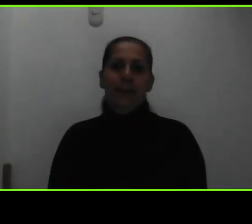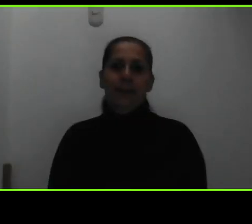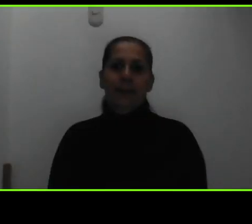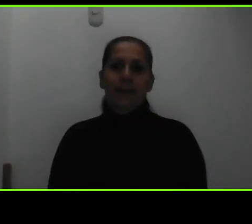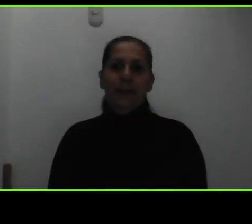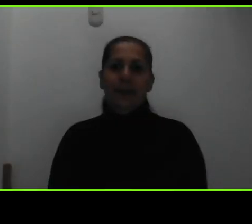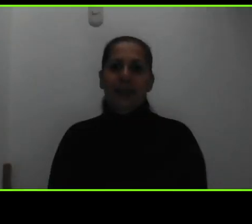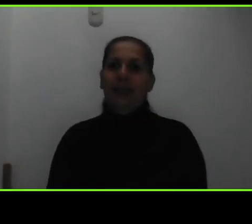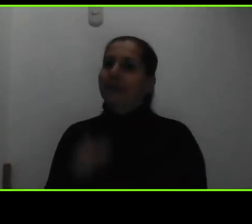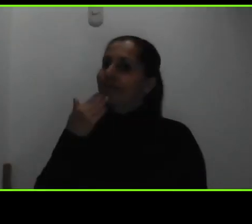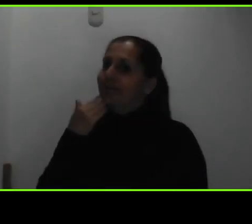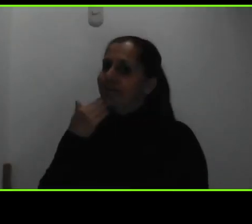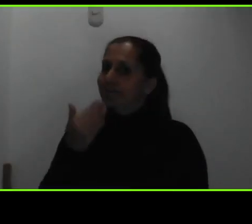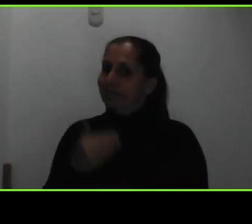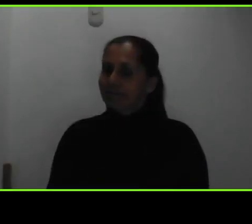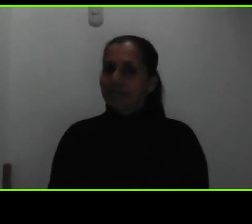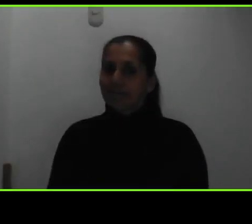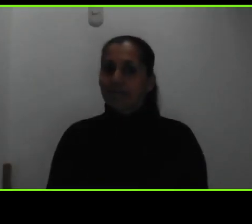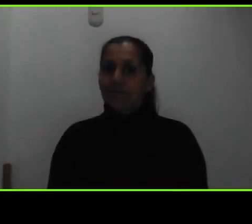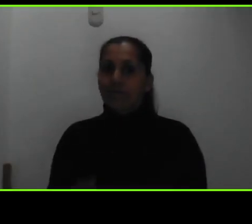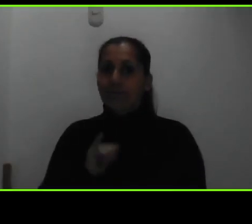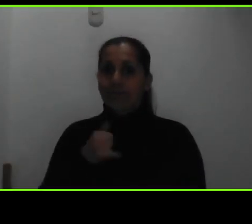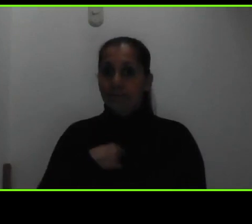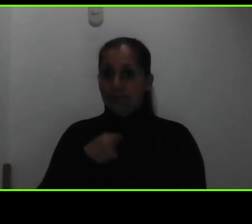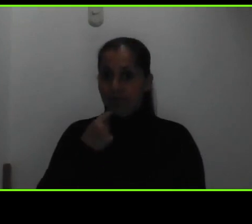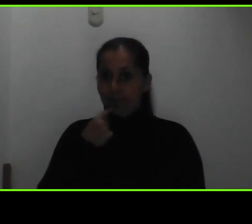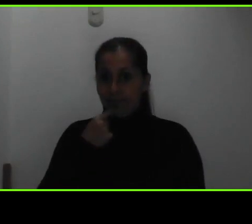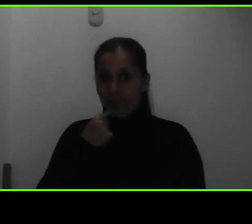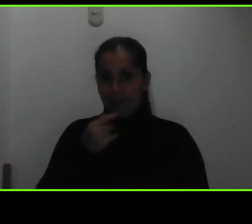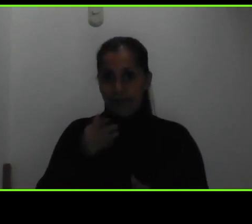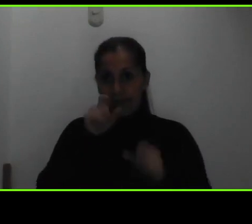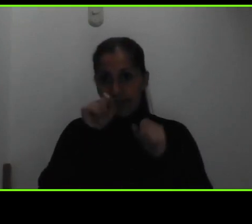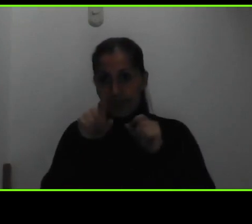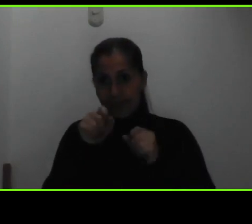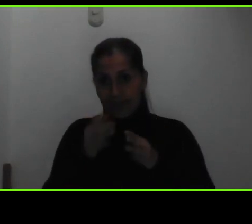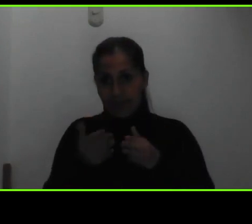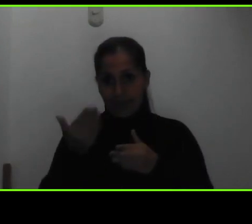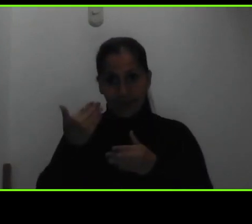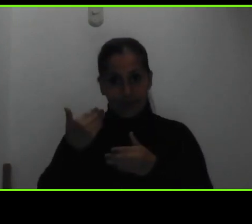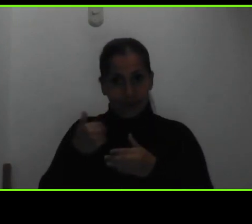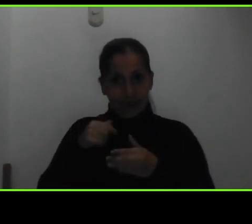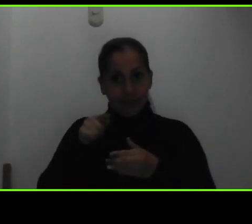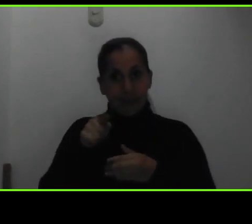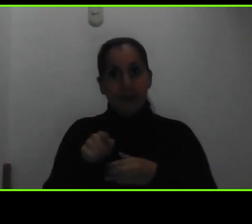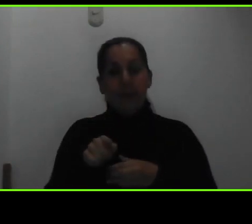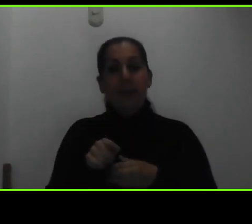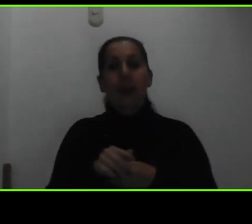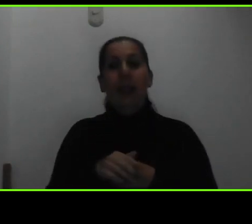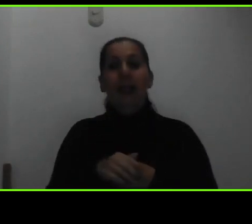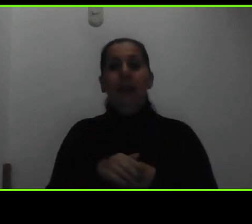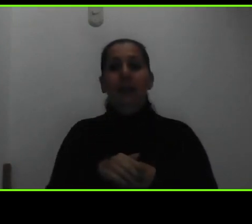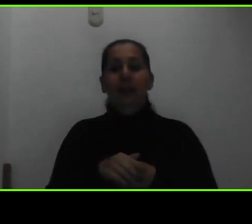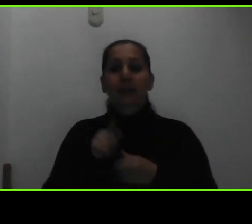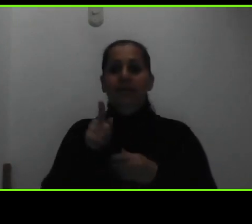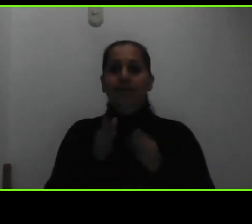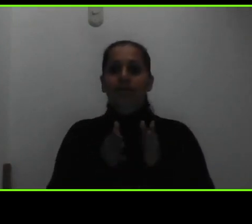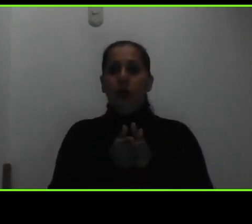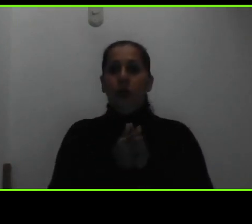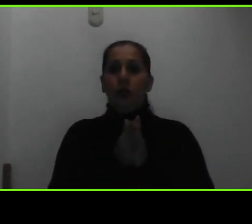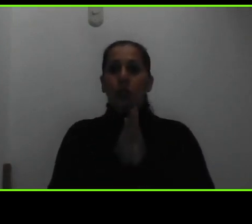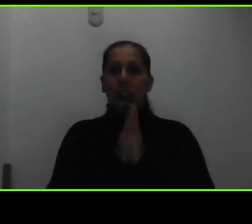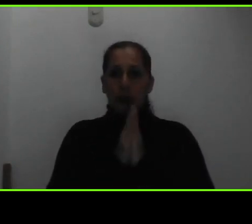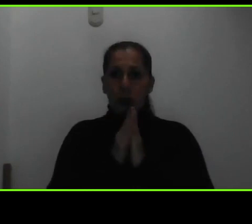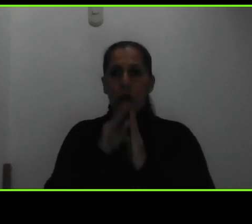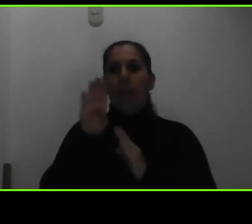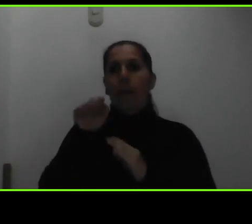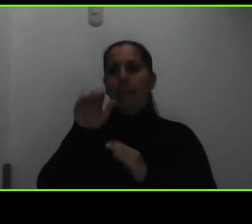Muchas gracias como les comentaba en el bloque anterior de preguntas este tipo o esta solicitud es para la